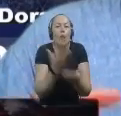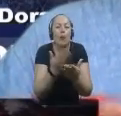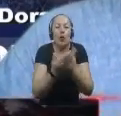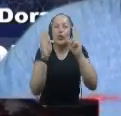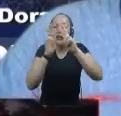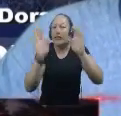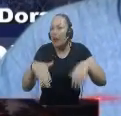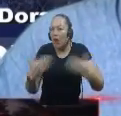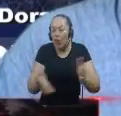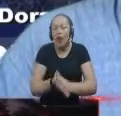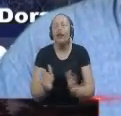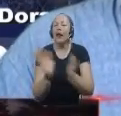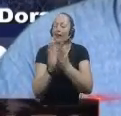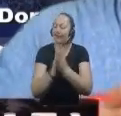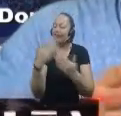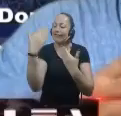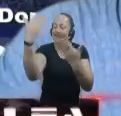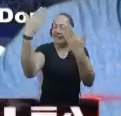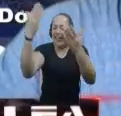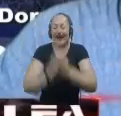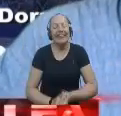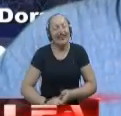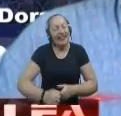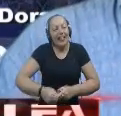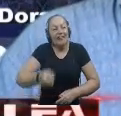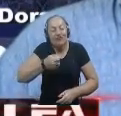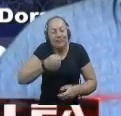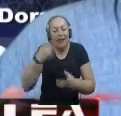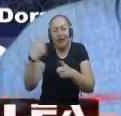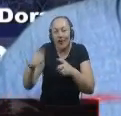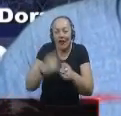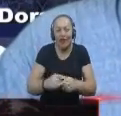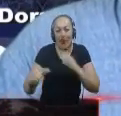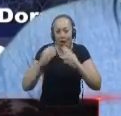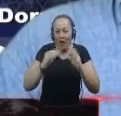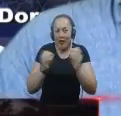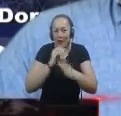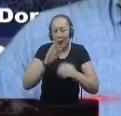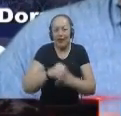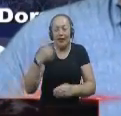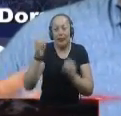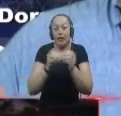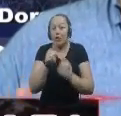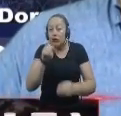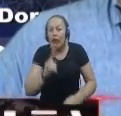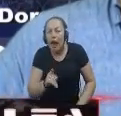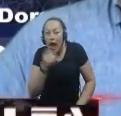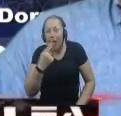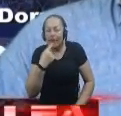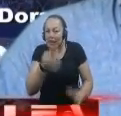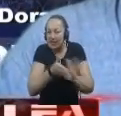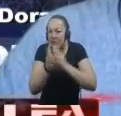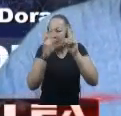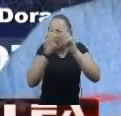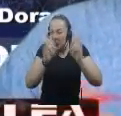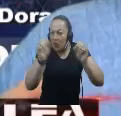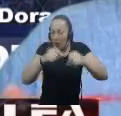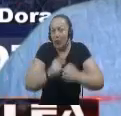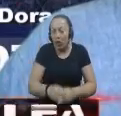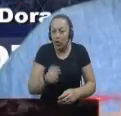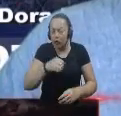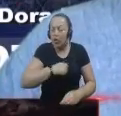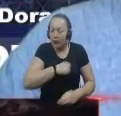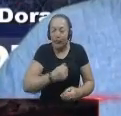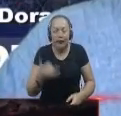Por eso si suenan Los medios de comunicación Hoy en la campana Si usted tiene algo Para decir En esta sección Simplemente marque